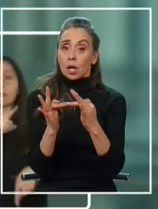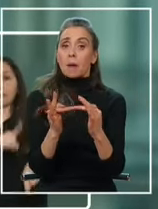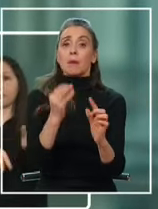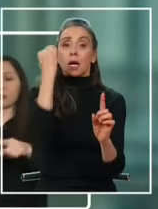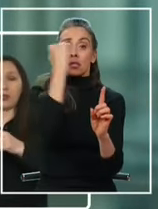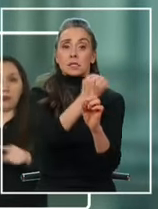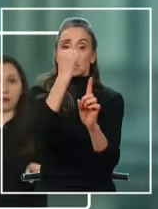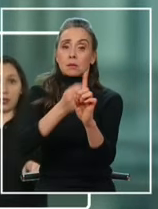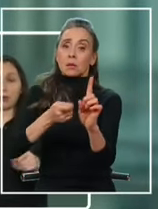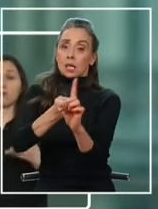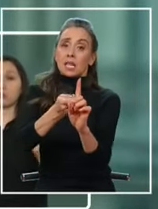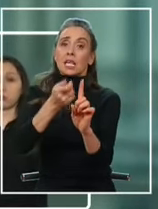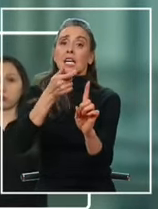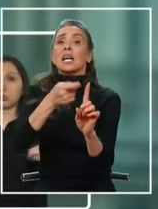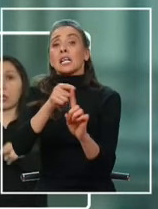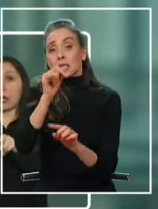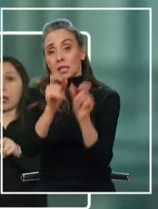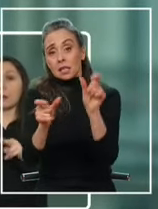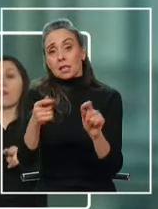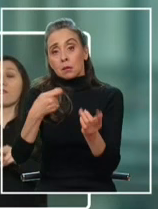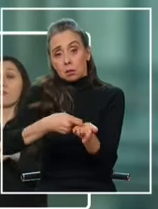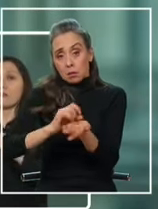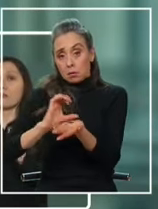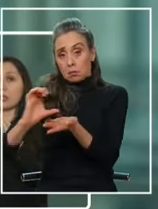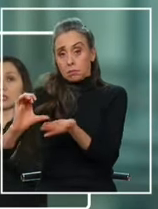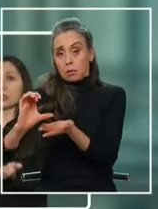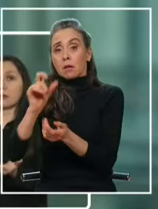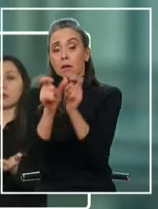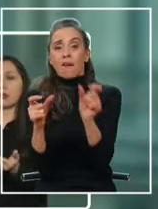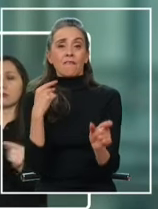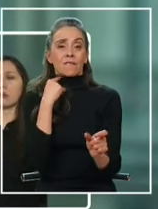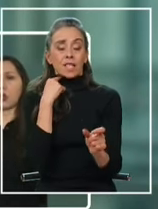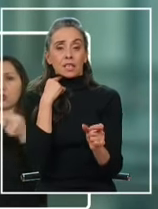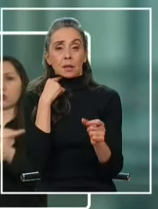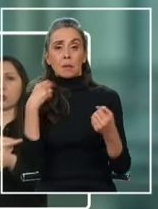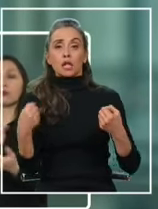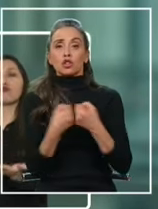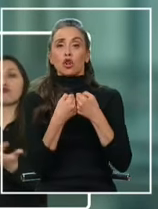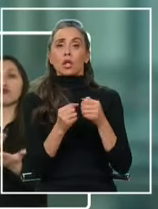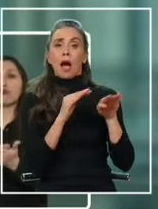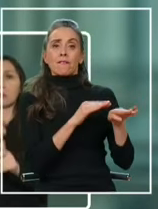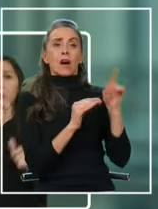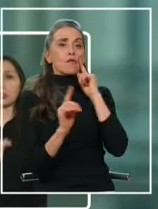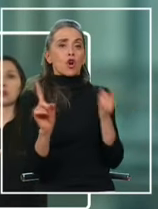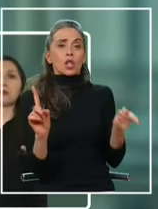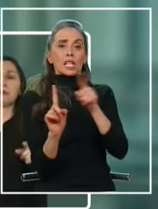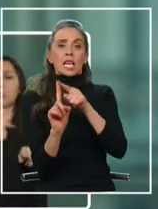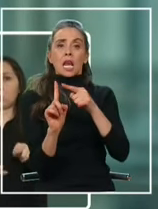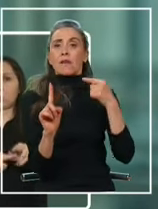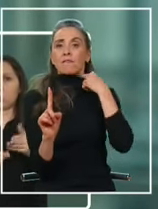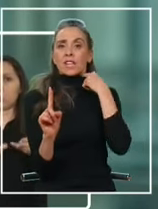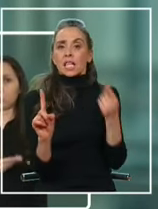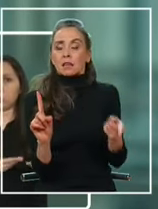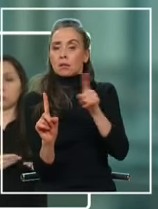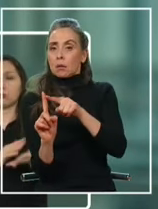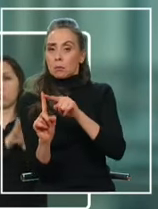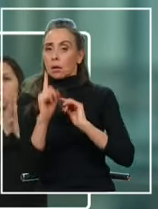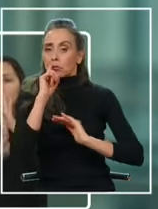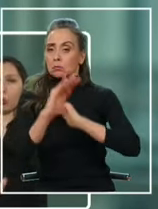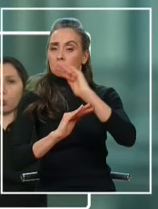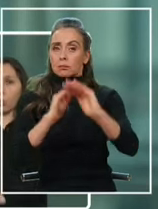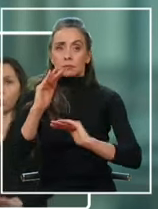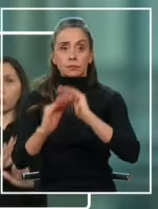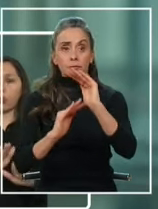cometieron y por cierto la reparación para las víctimas es contradictoria con favorecer a los victimarios y por lo tanto tomaremos todos los